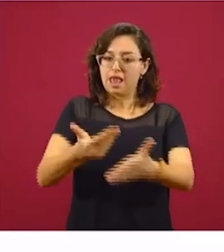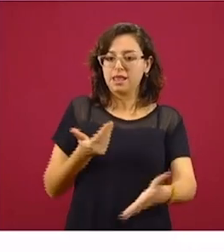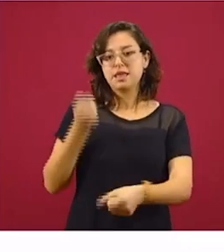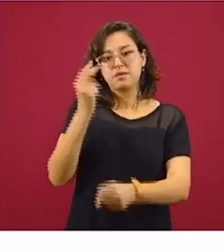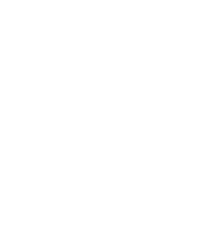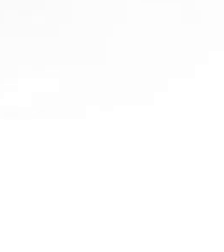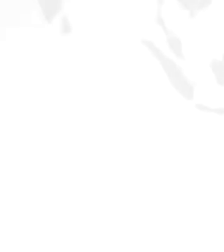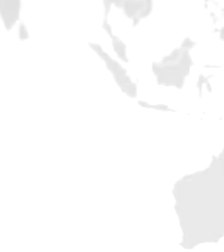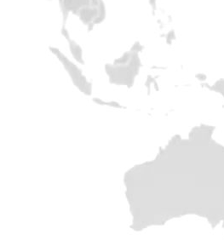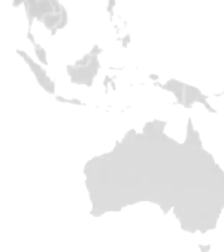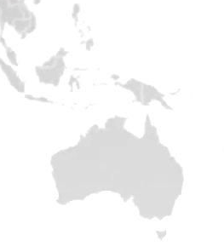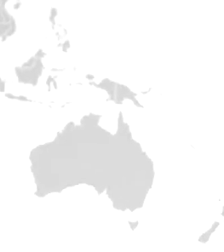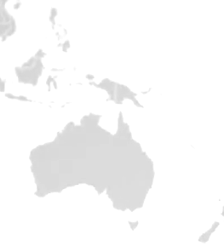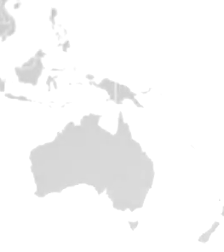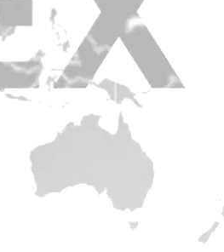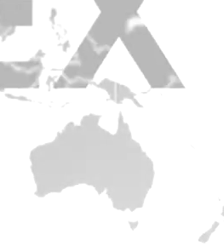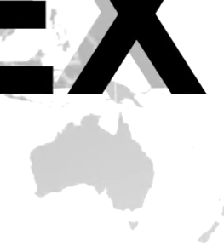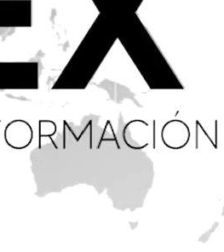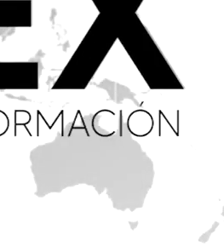siete días.